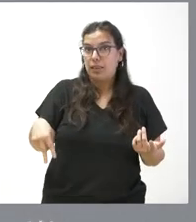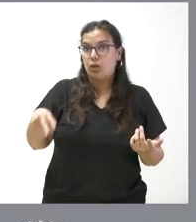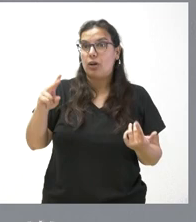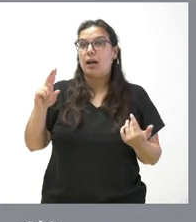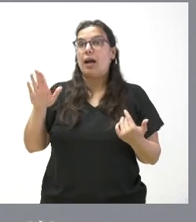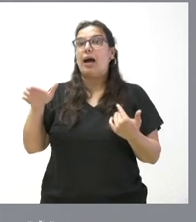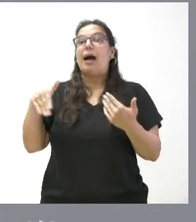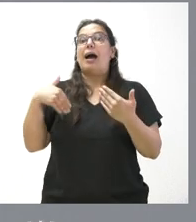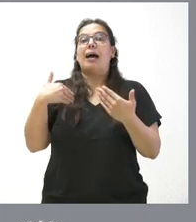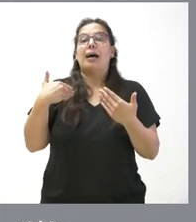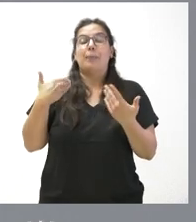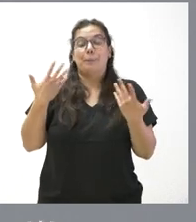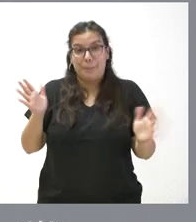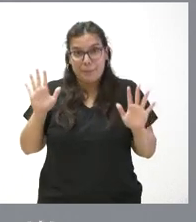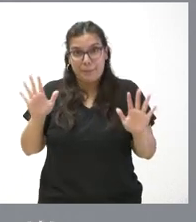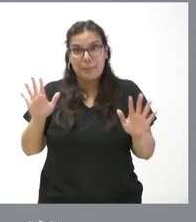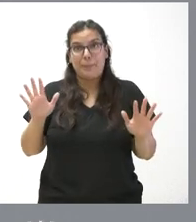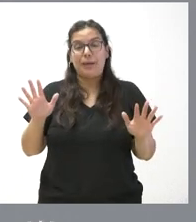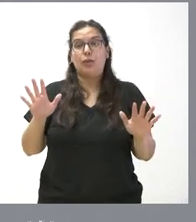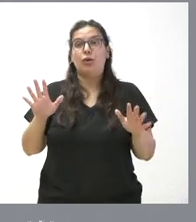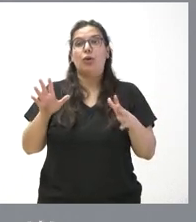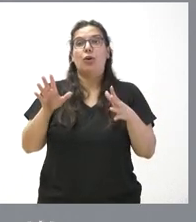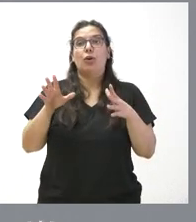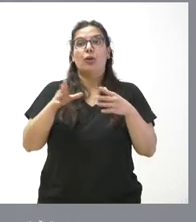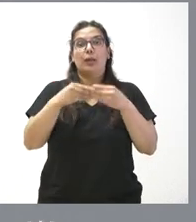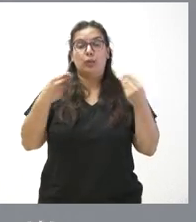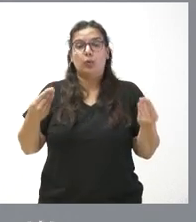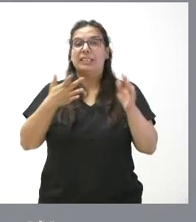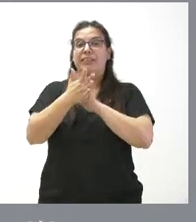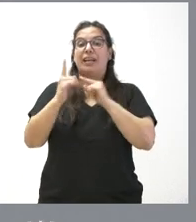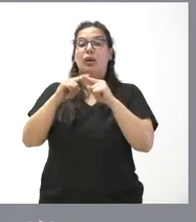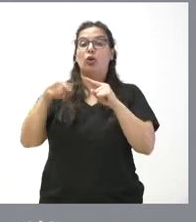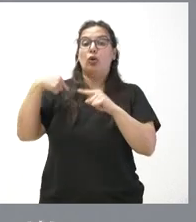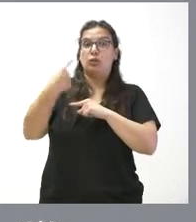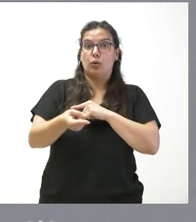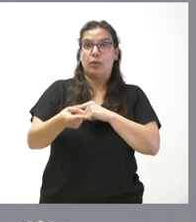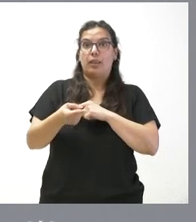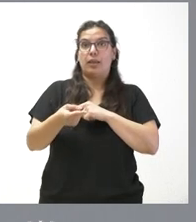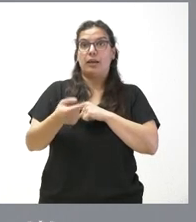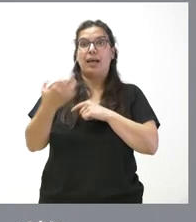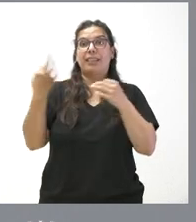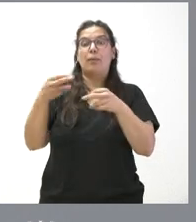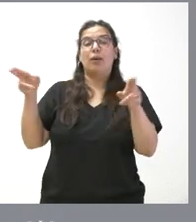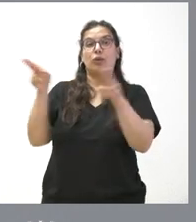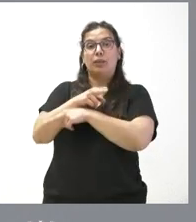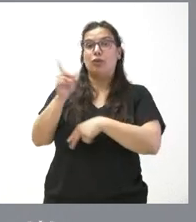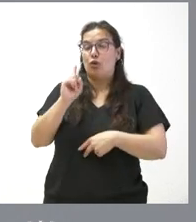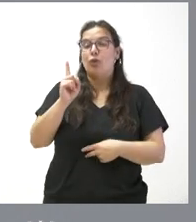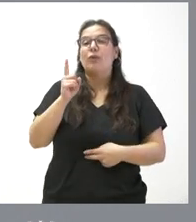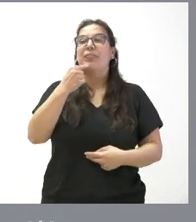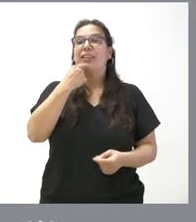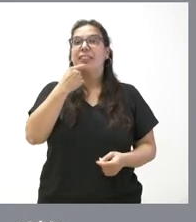que es la lectura del documento, la consecuencia de que tiene que ser derogado, no, porque lo que dice es